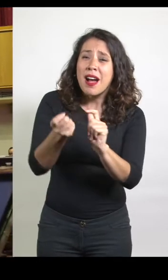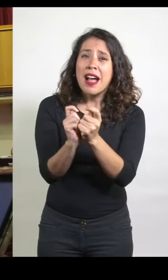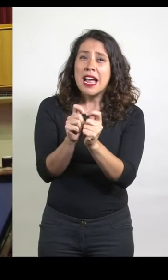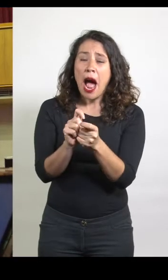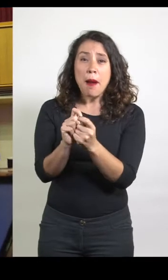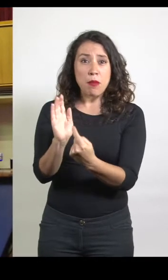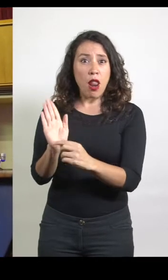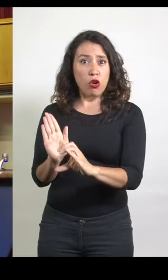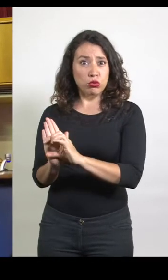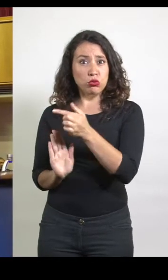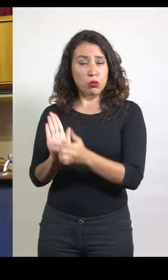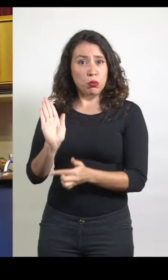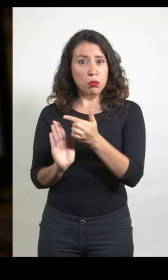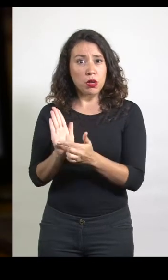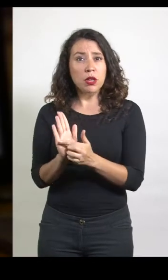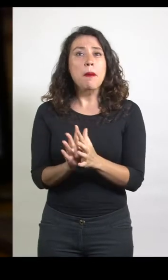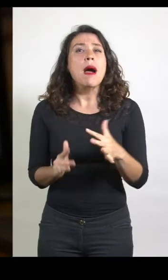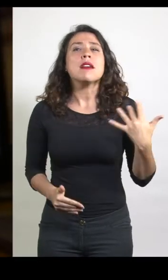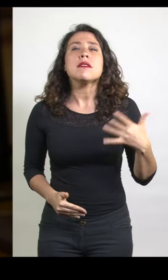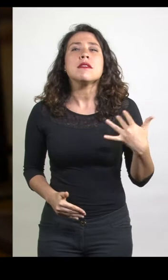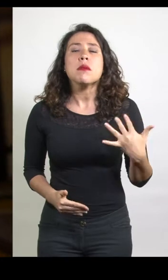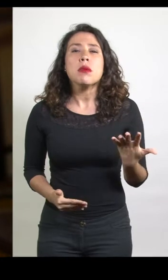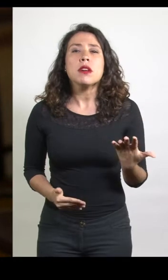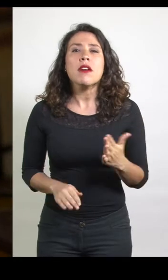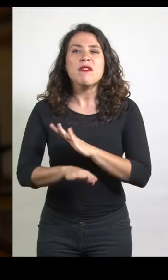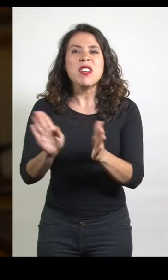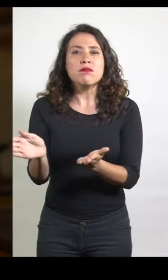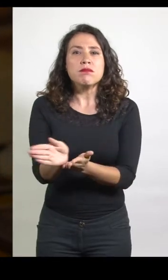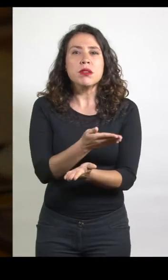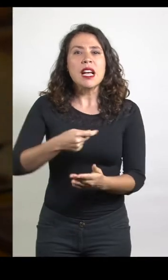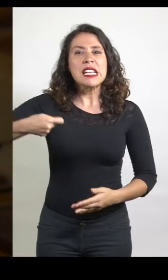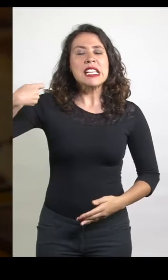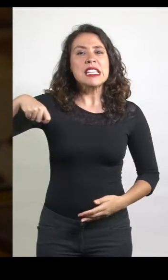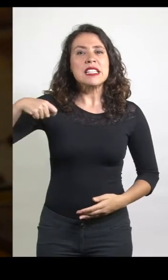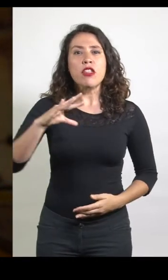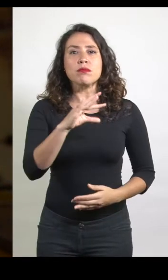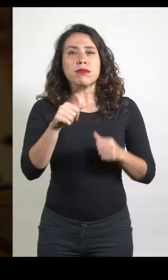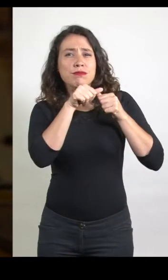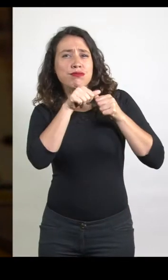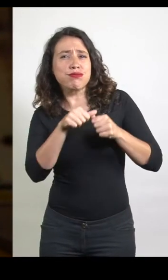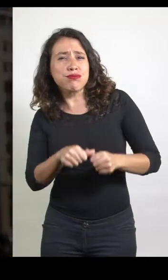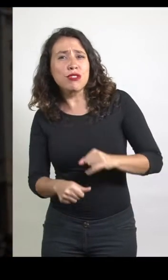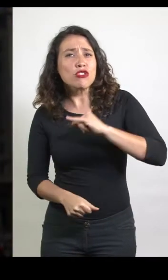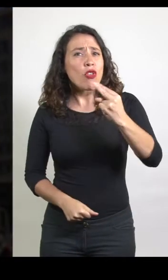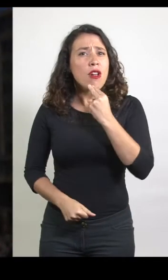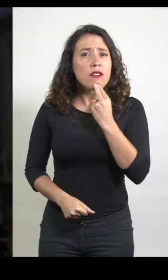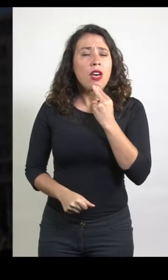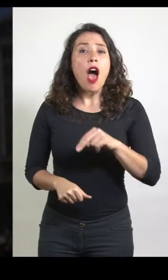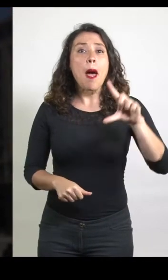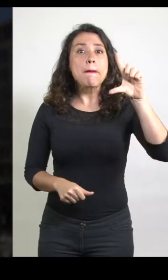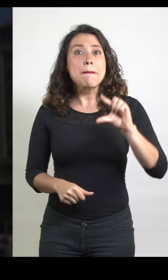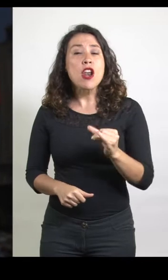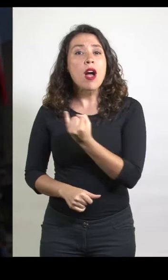al texto de la Constitución, siendo las más importantes la eliminación de los senadores designados y vitalicios, la reducción